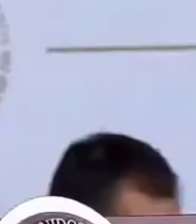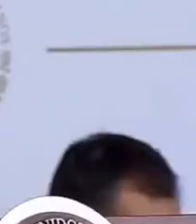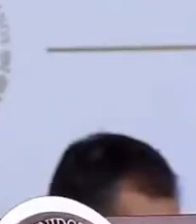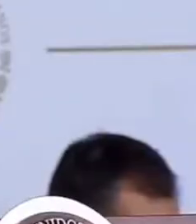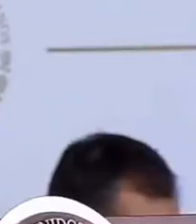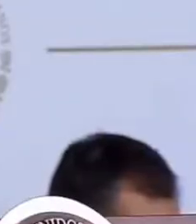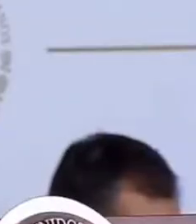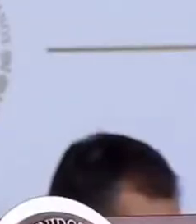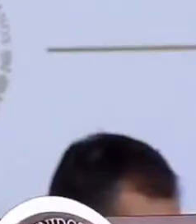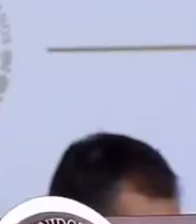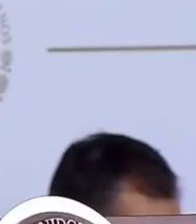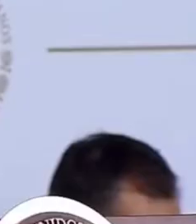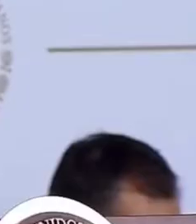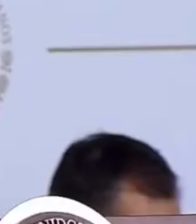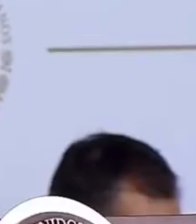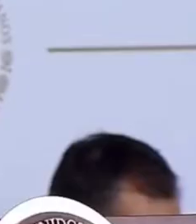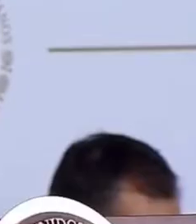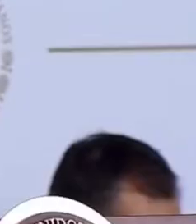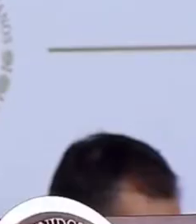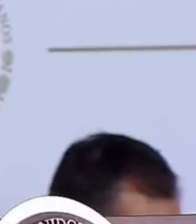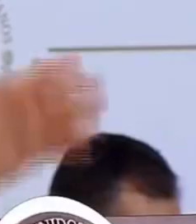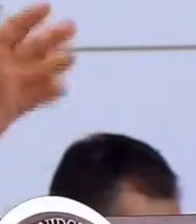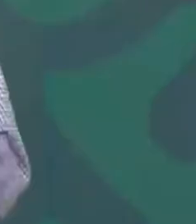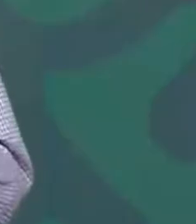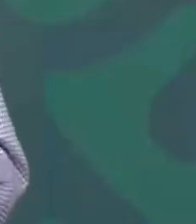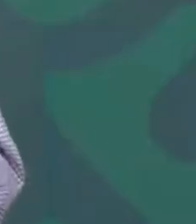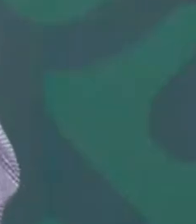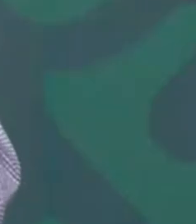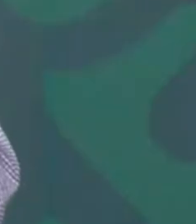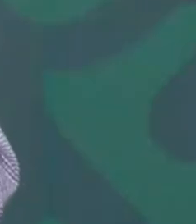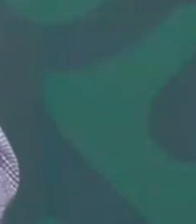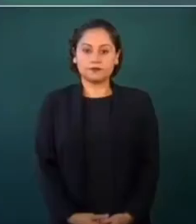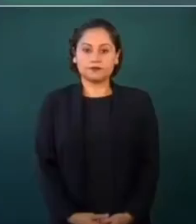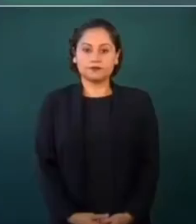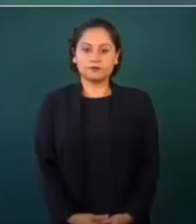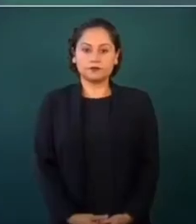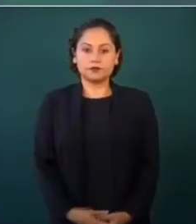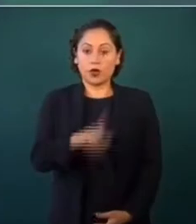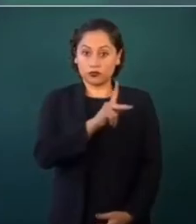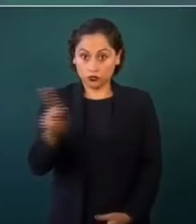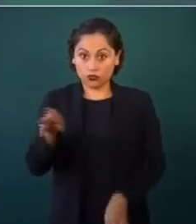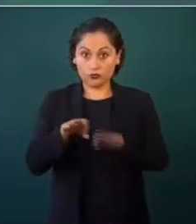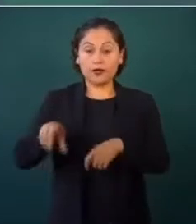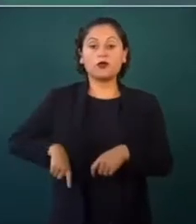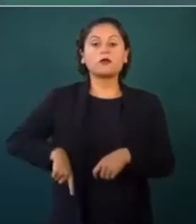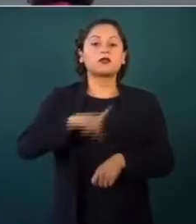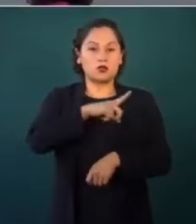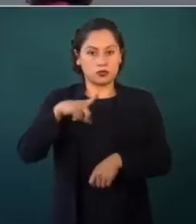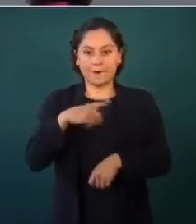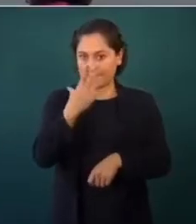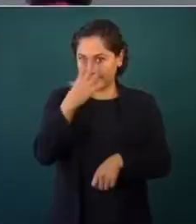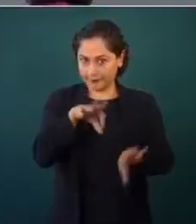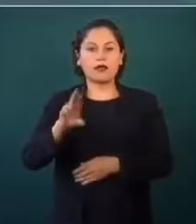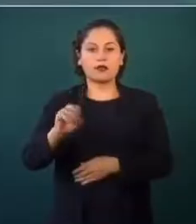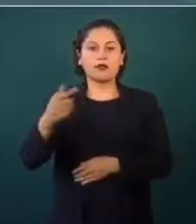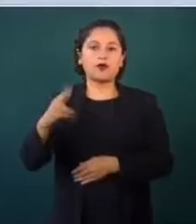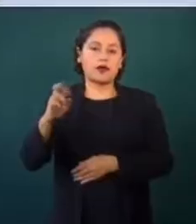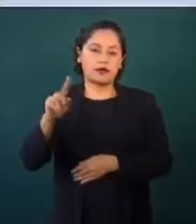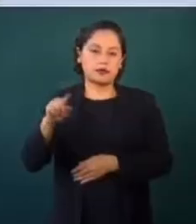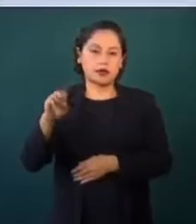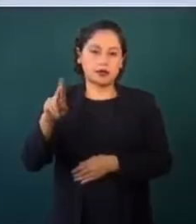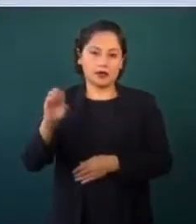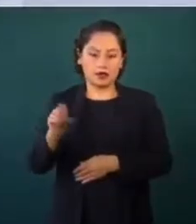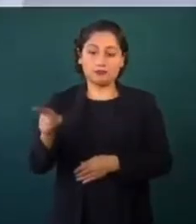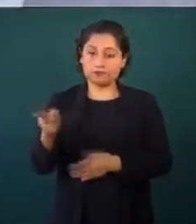conveniencia. Los ministerios públicos, los jueces, tienen que actuar con mucha rectitud y yo confío que así va a ser. Y